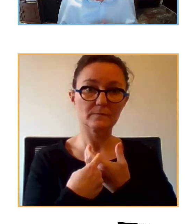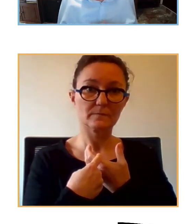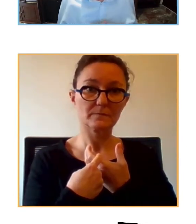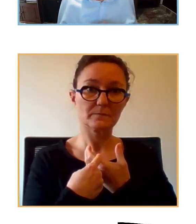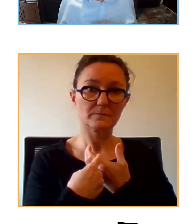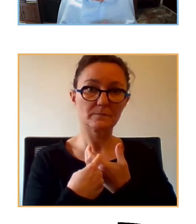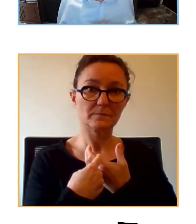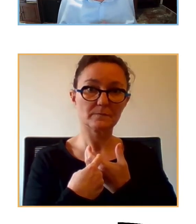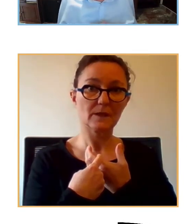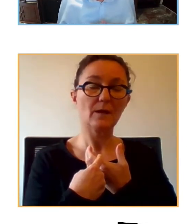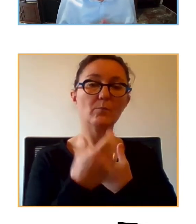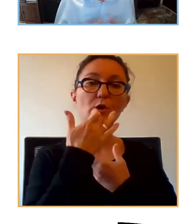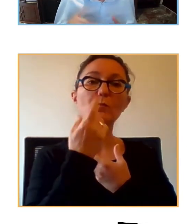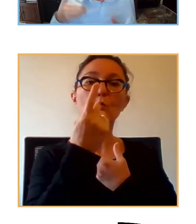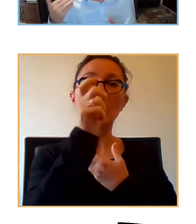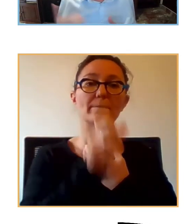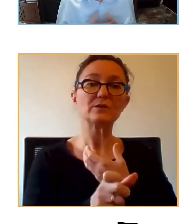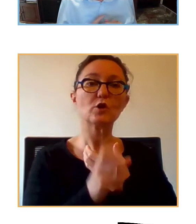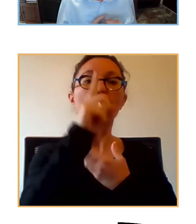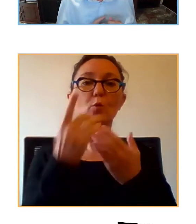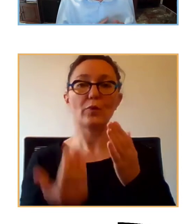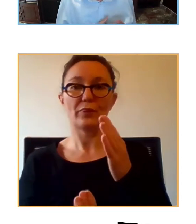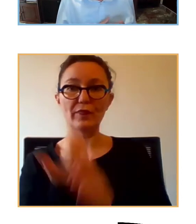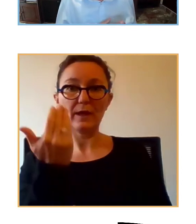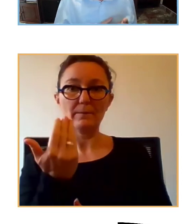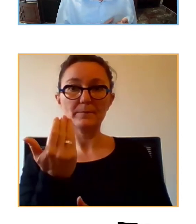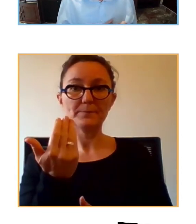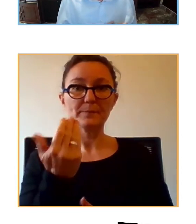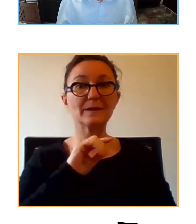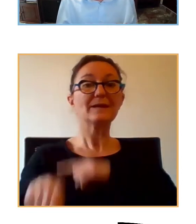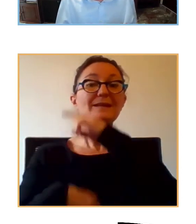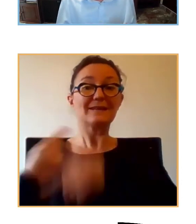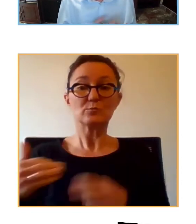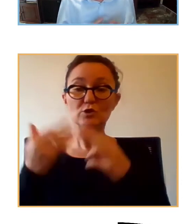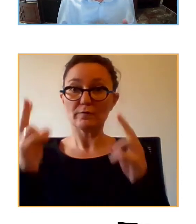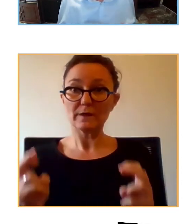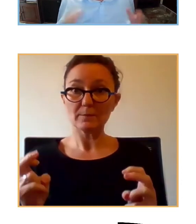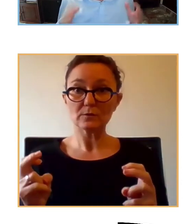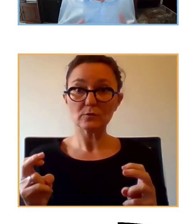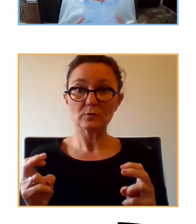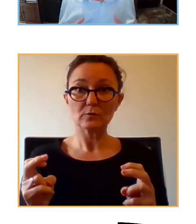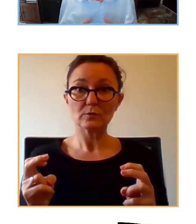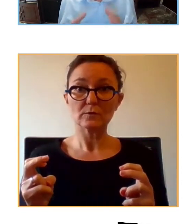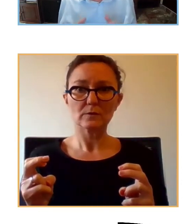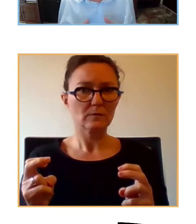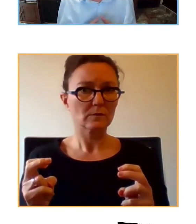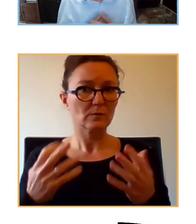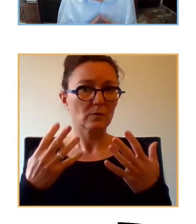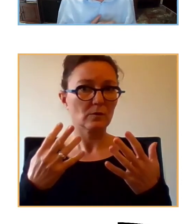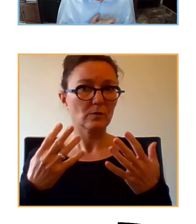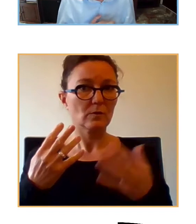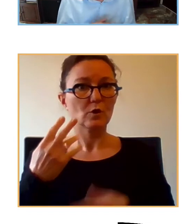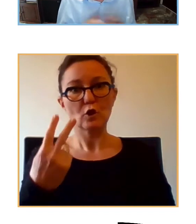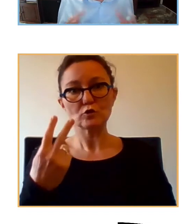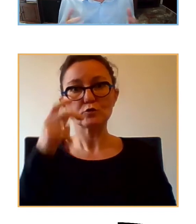Inmediatamente después del confinamiento se ha incrementado al doble las inscripciones de negocios, dos personas por día de